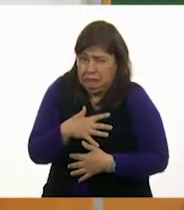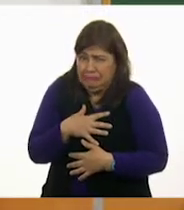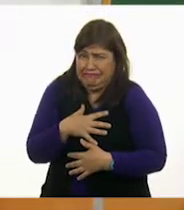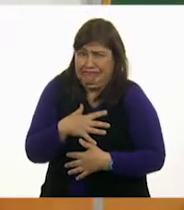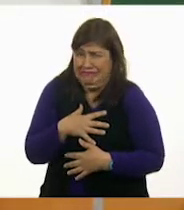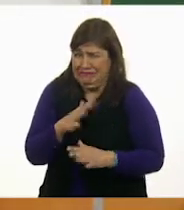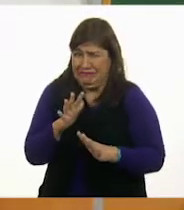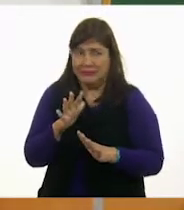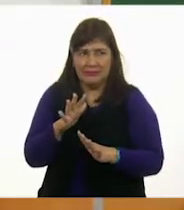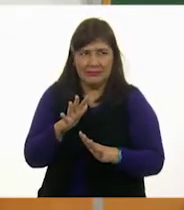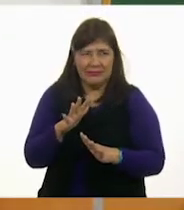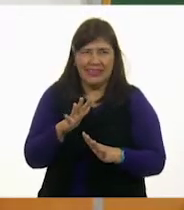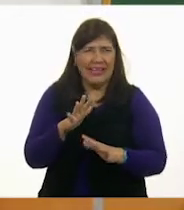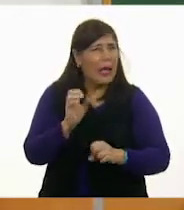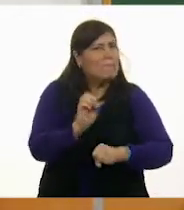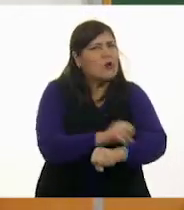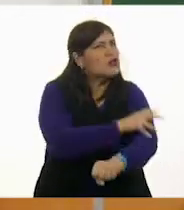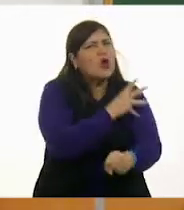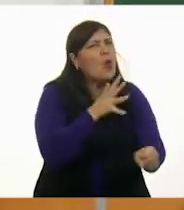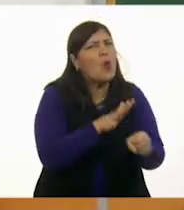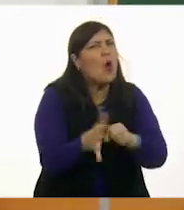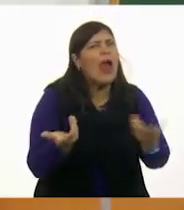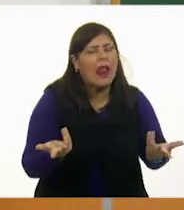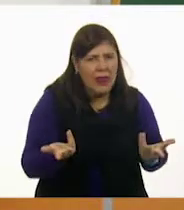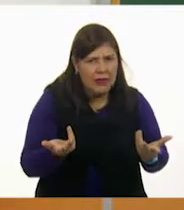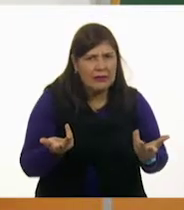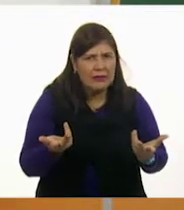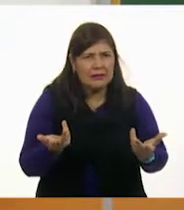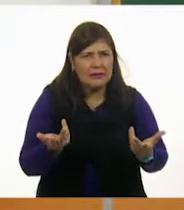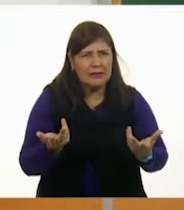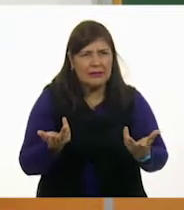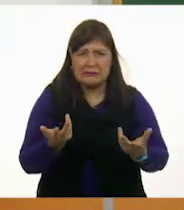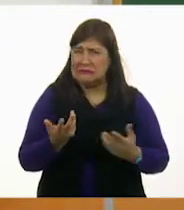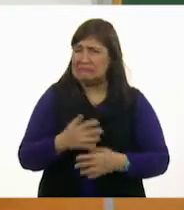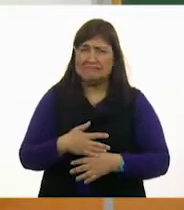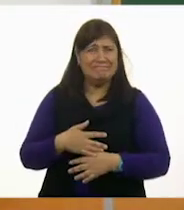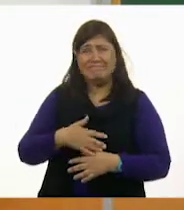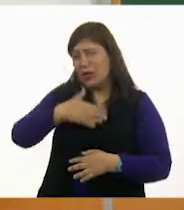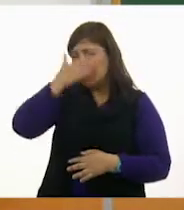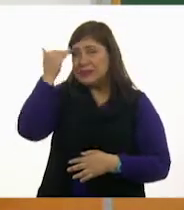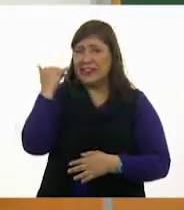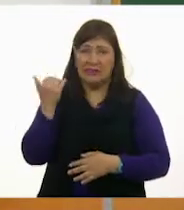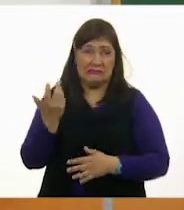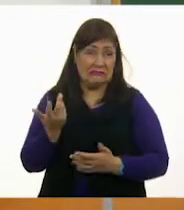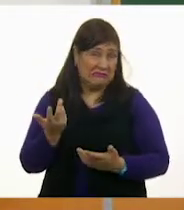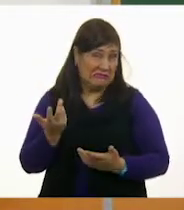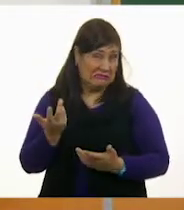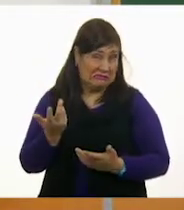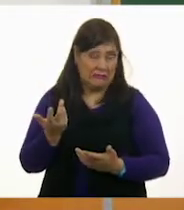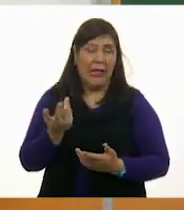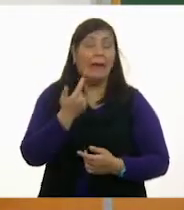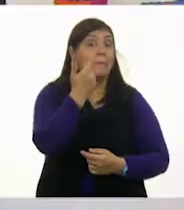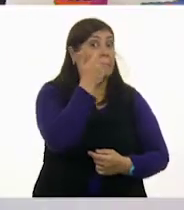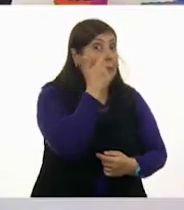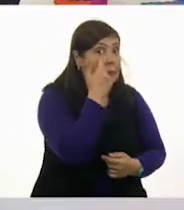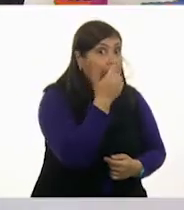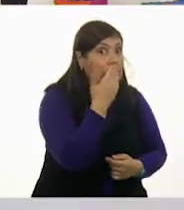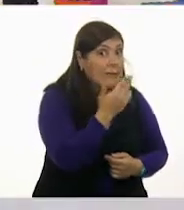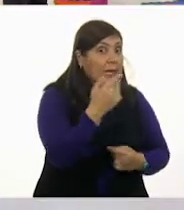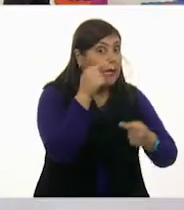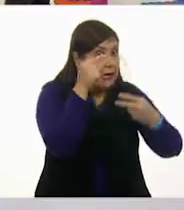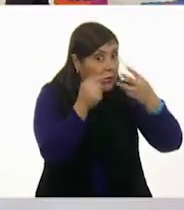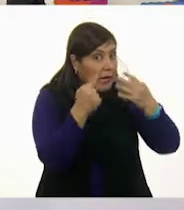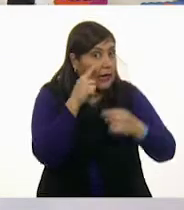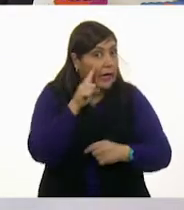¿Qué emoción es esa? No lo sé. Puede ser... Fíjate bien, ahí están las emociones.